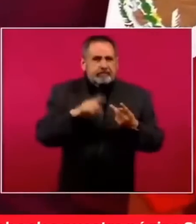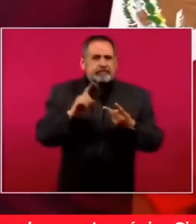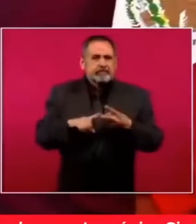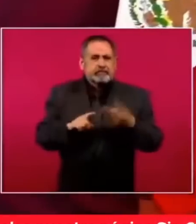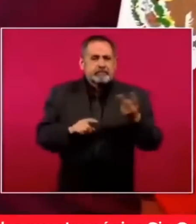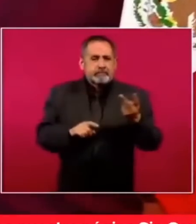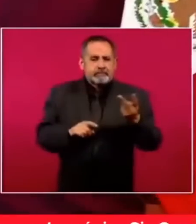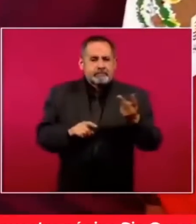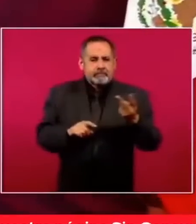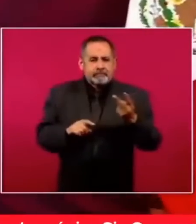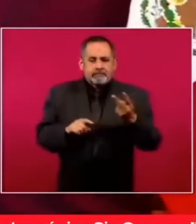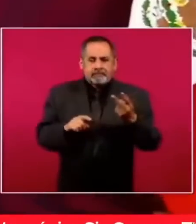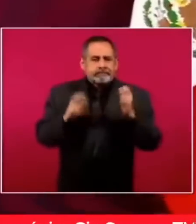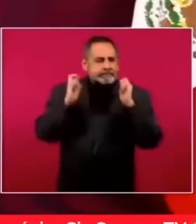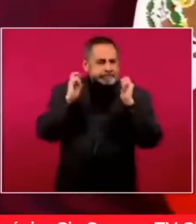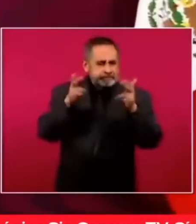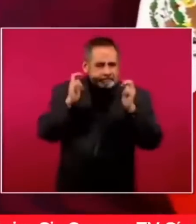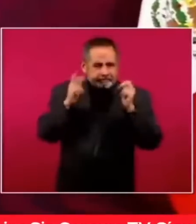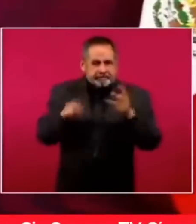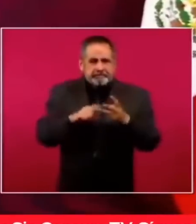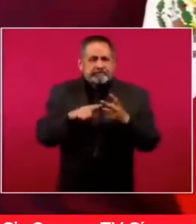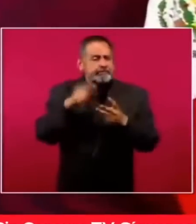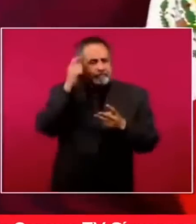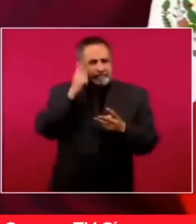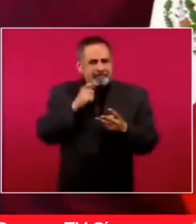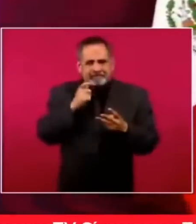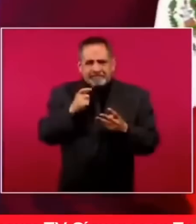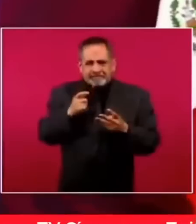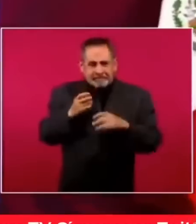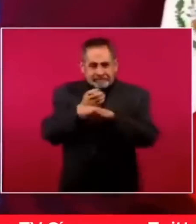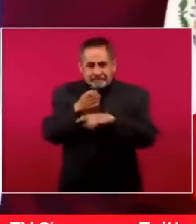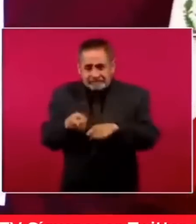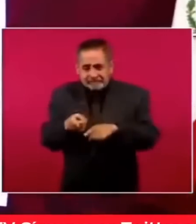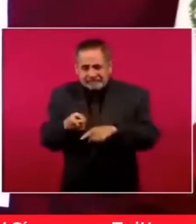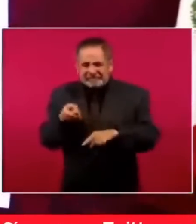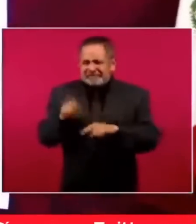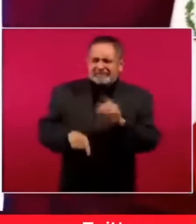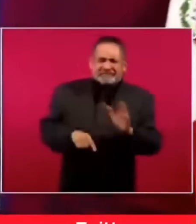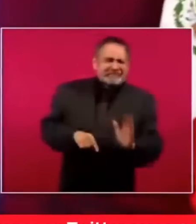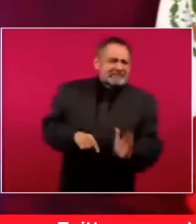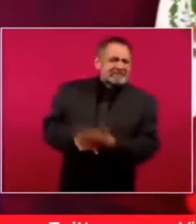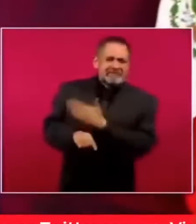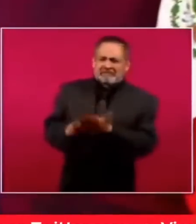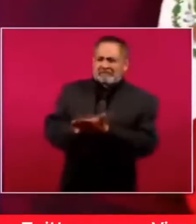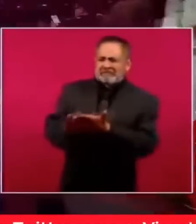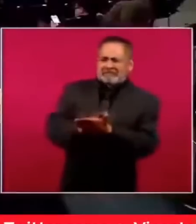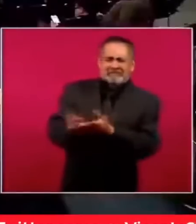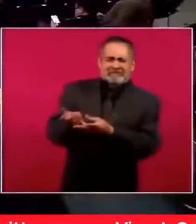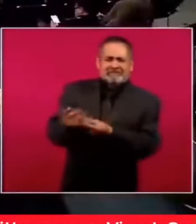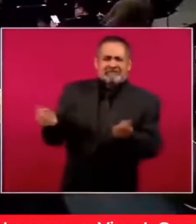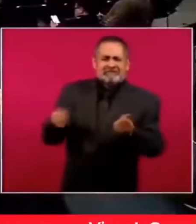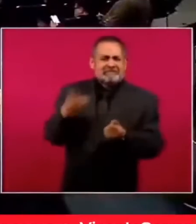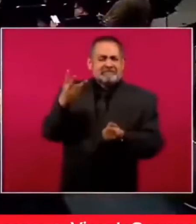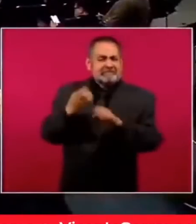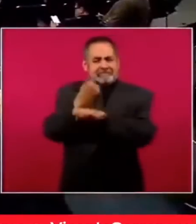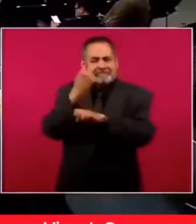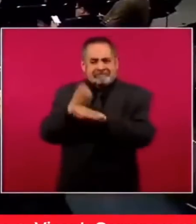como Chiapas y como Guerrero, que si desaparecían estos tres estados,